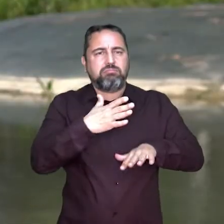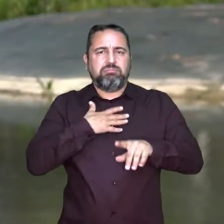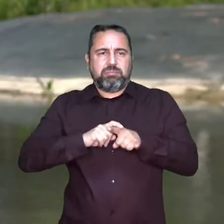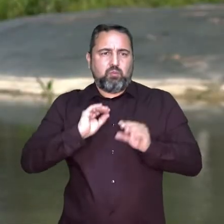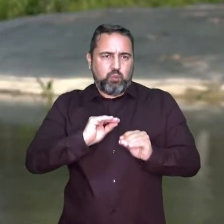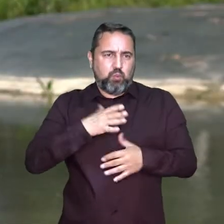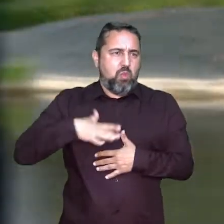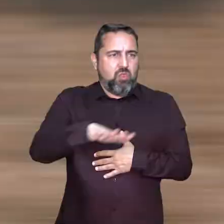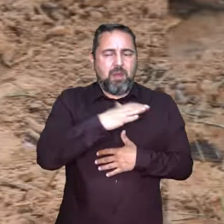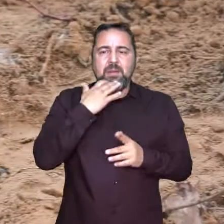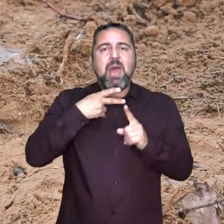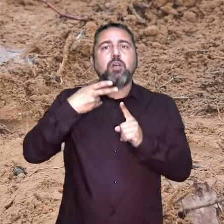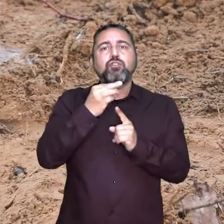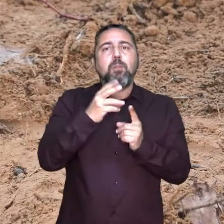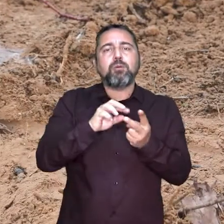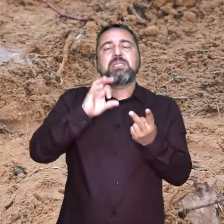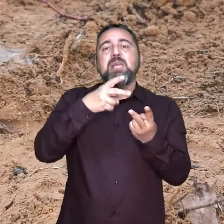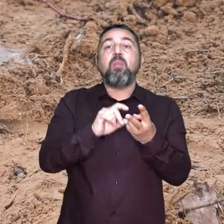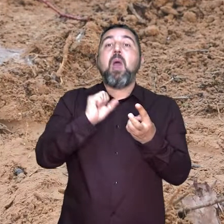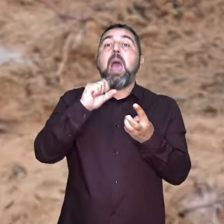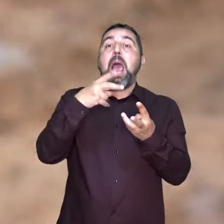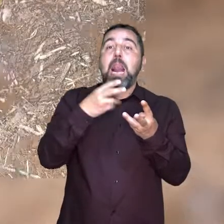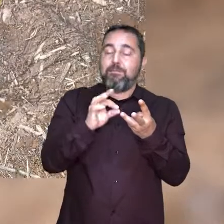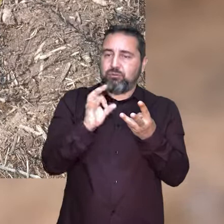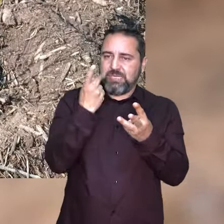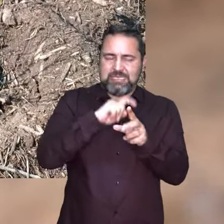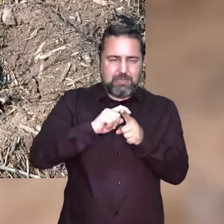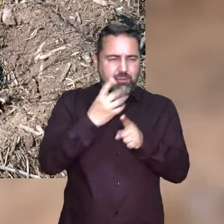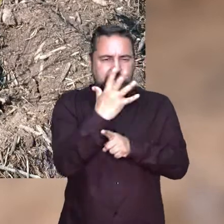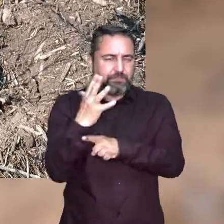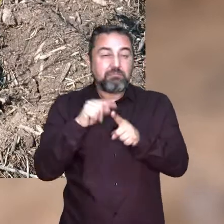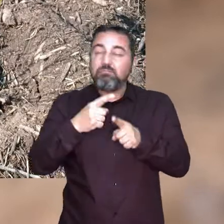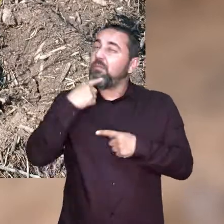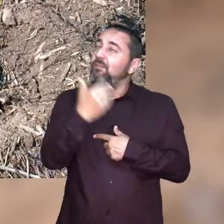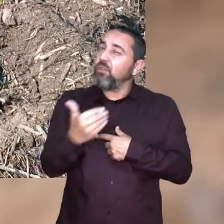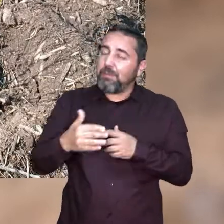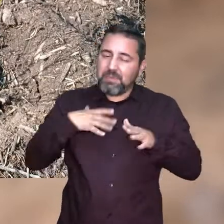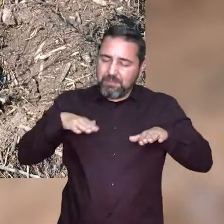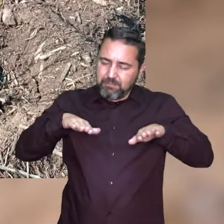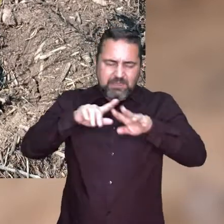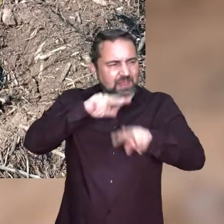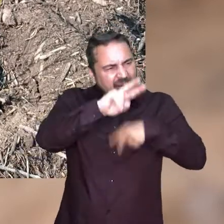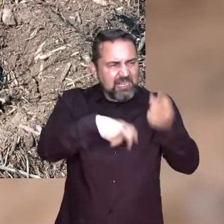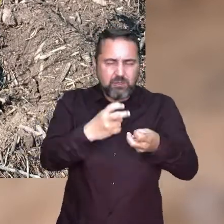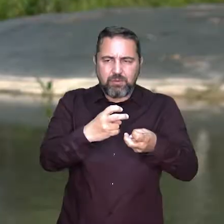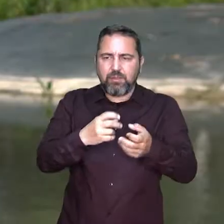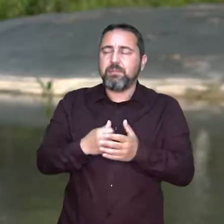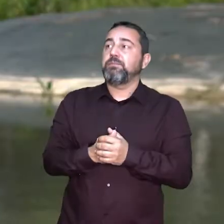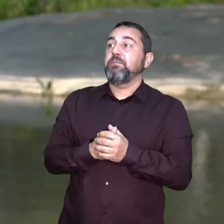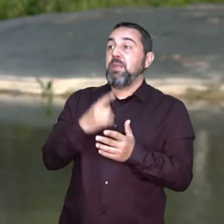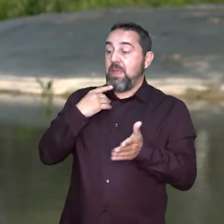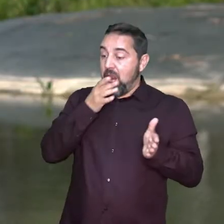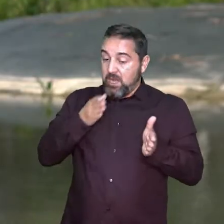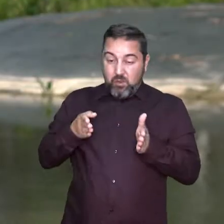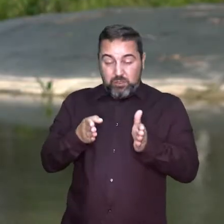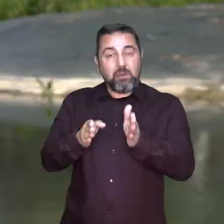Posteriormente, realizaremos plantaciones con especies de vegetación autóctona, como, por ejemplo, chopos, sauces y álamos, siendo esta parte fundamental en las